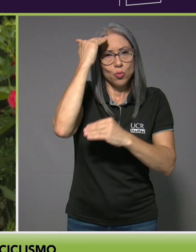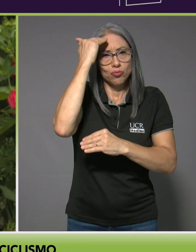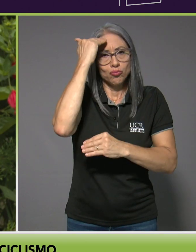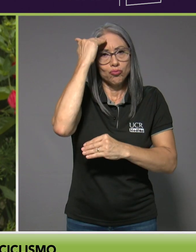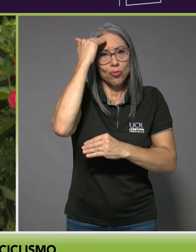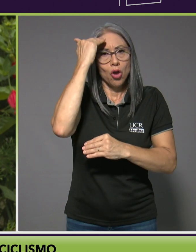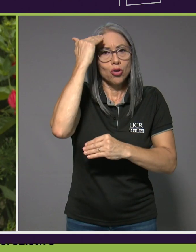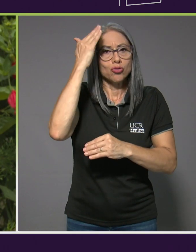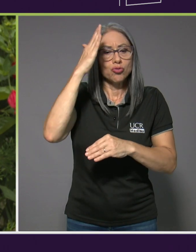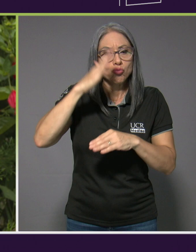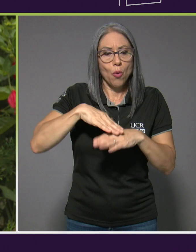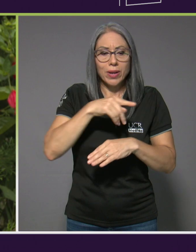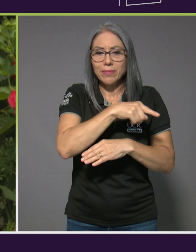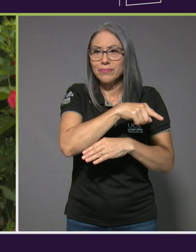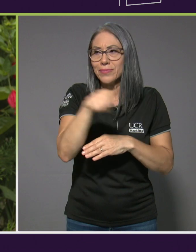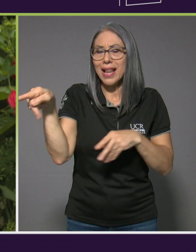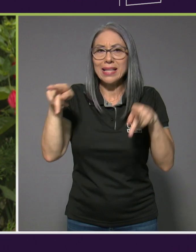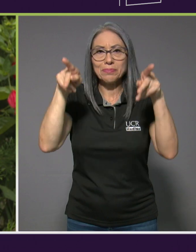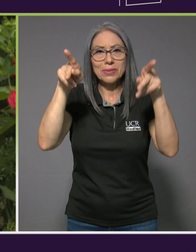corredores.